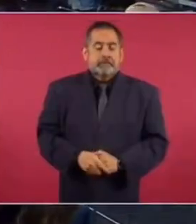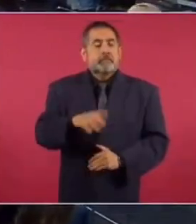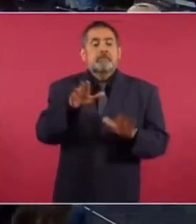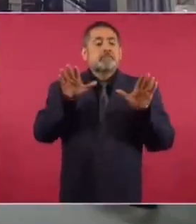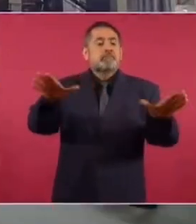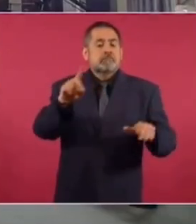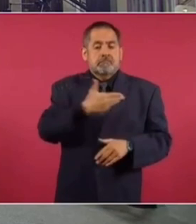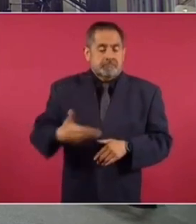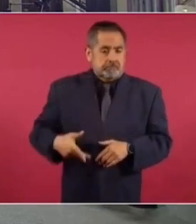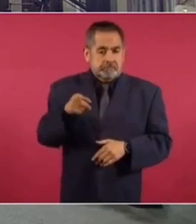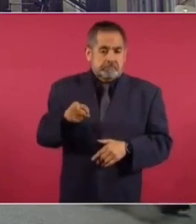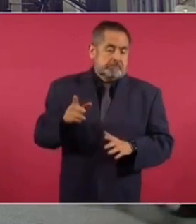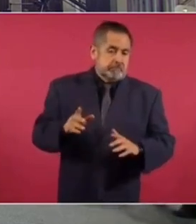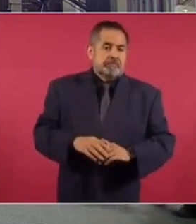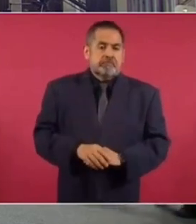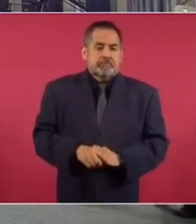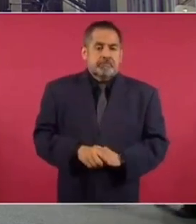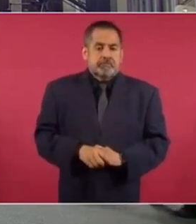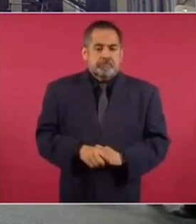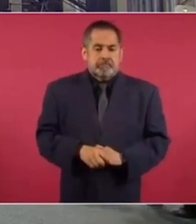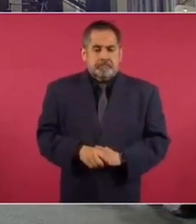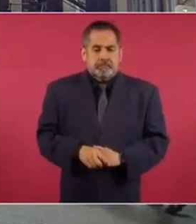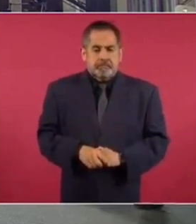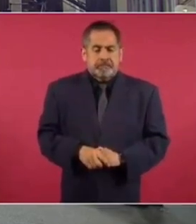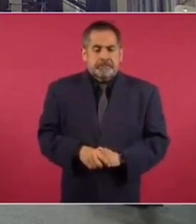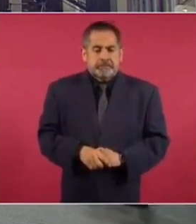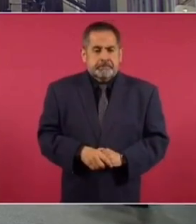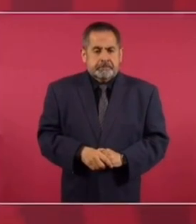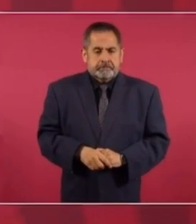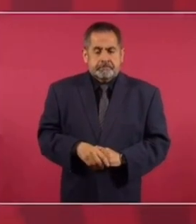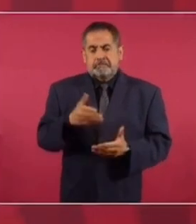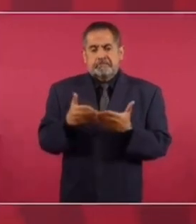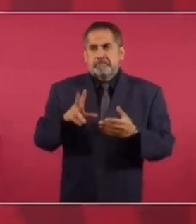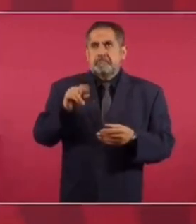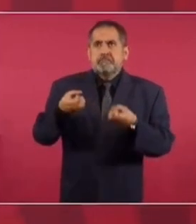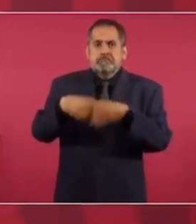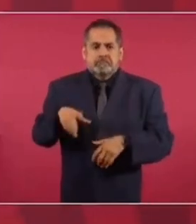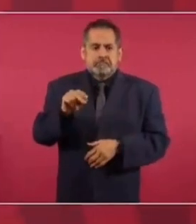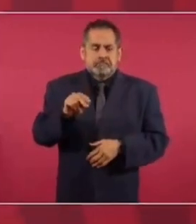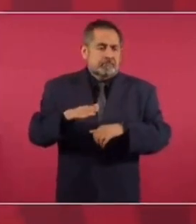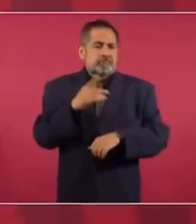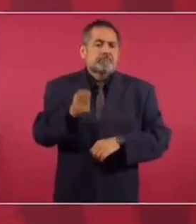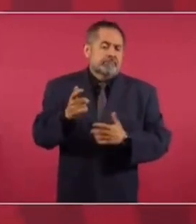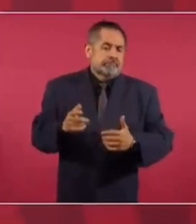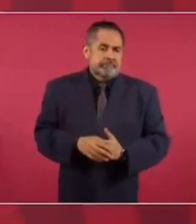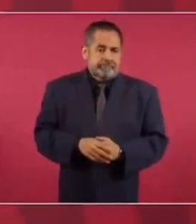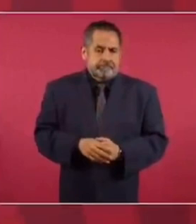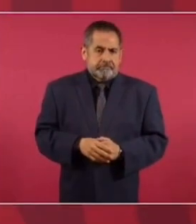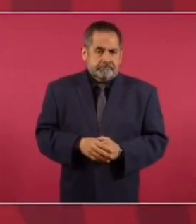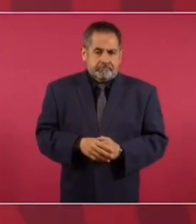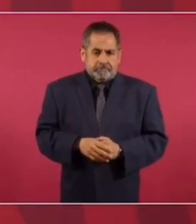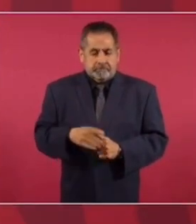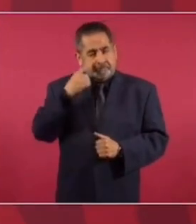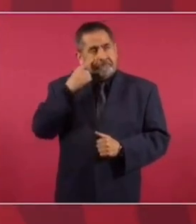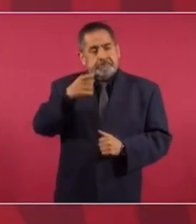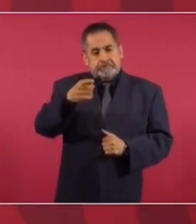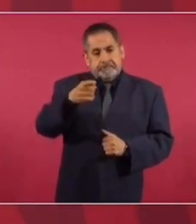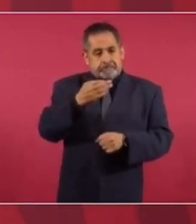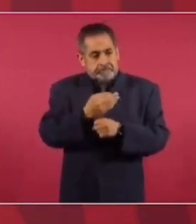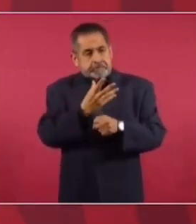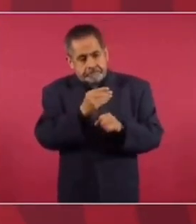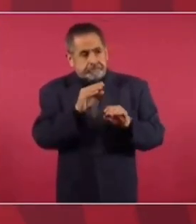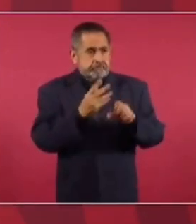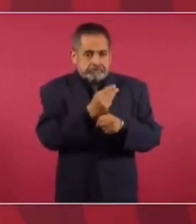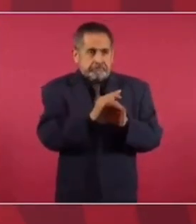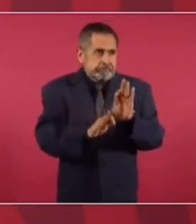Ah, el avión presidencial es… Ahora no perdemos, porque aun cuando se le está dando